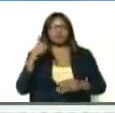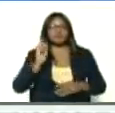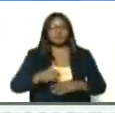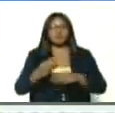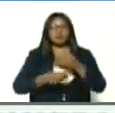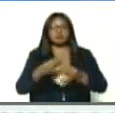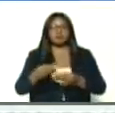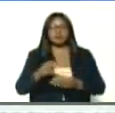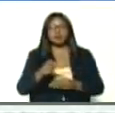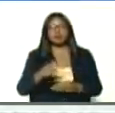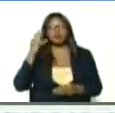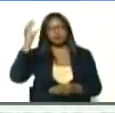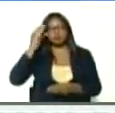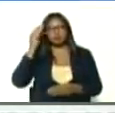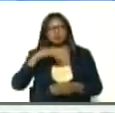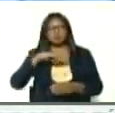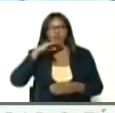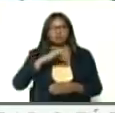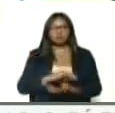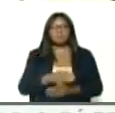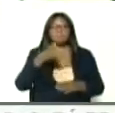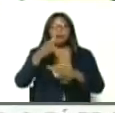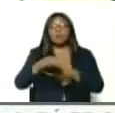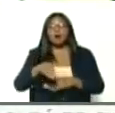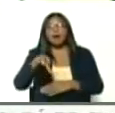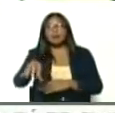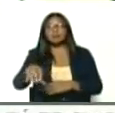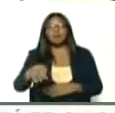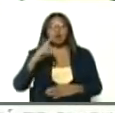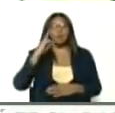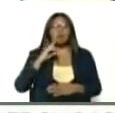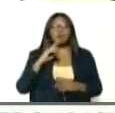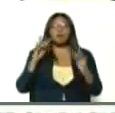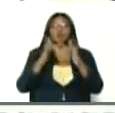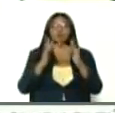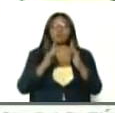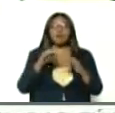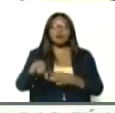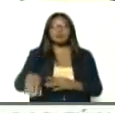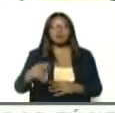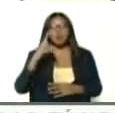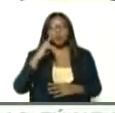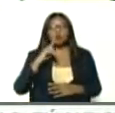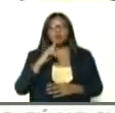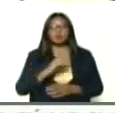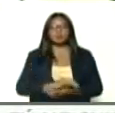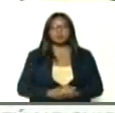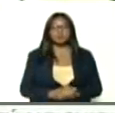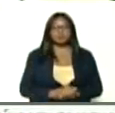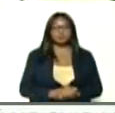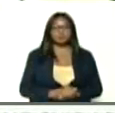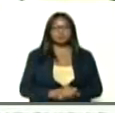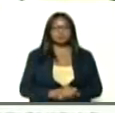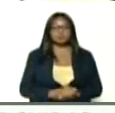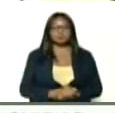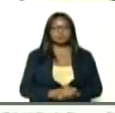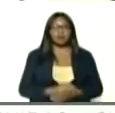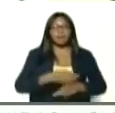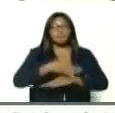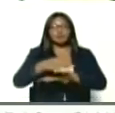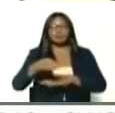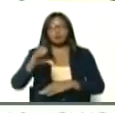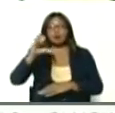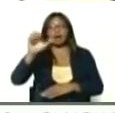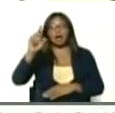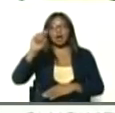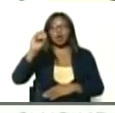¿verdad? Fíjense ustedes, vámonos al estado Bolívar, vamos a hacer un pase, al estado Bolívar, allá en el municipio, Caroní,